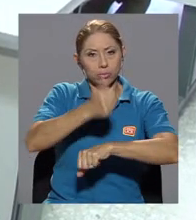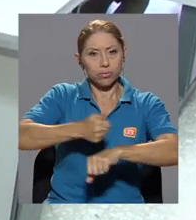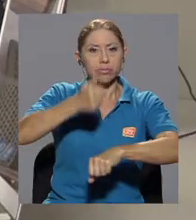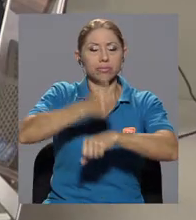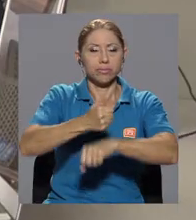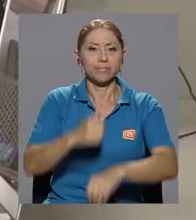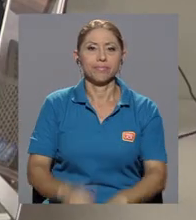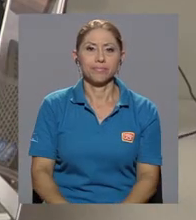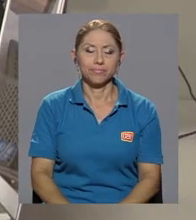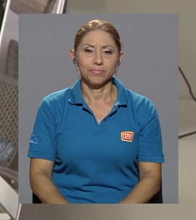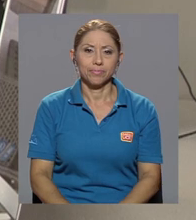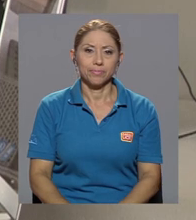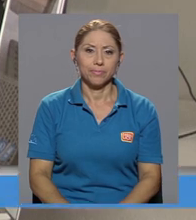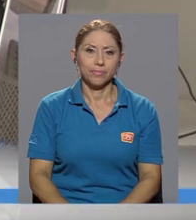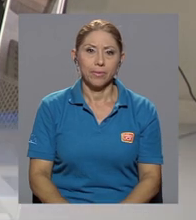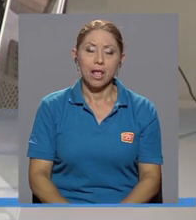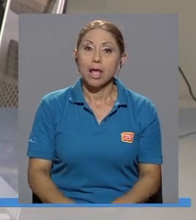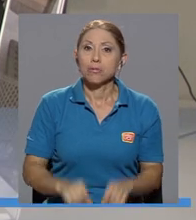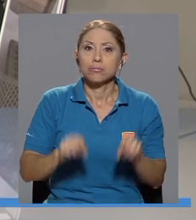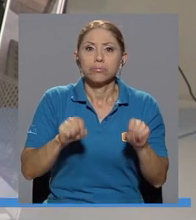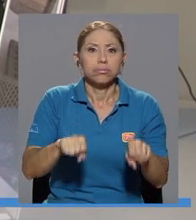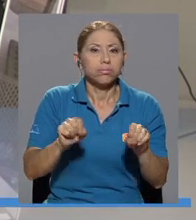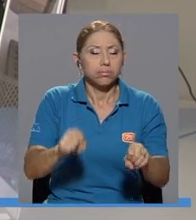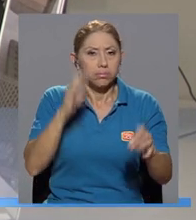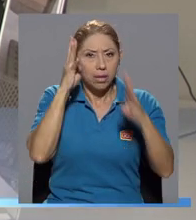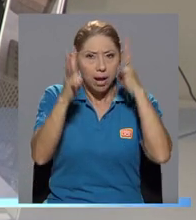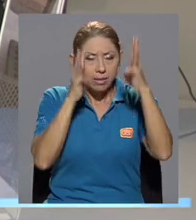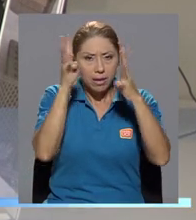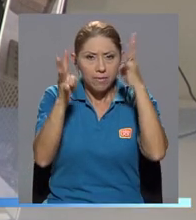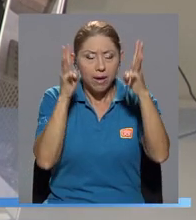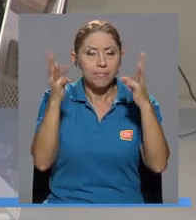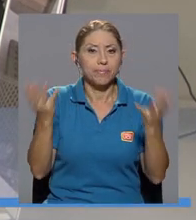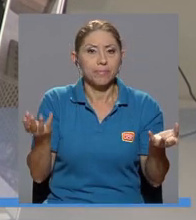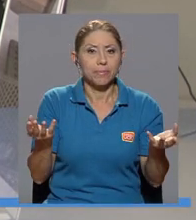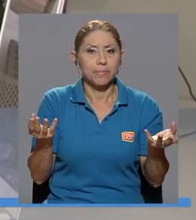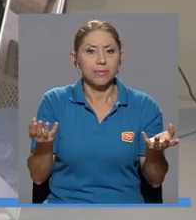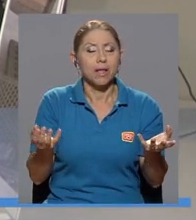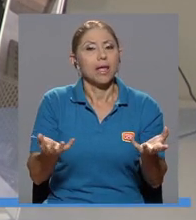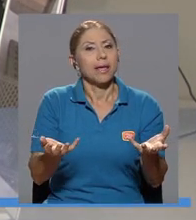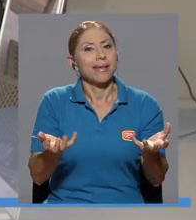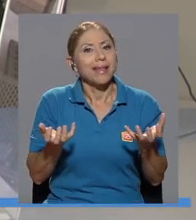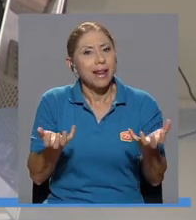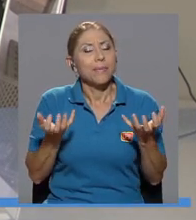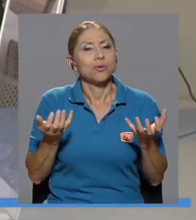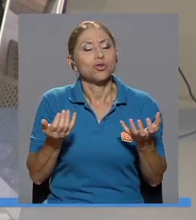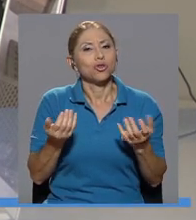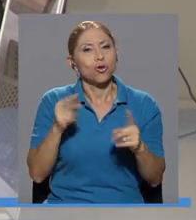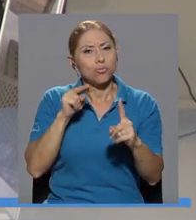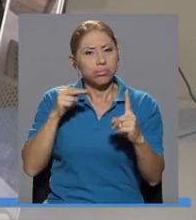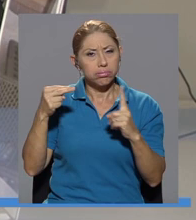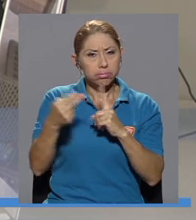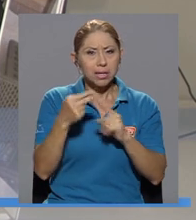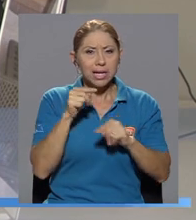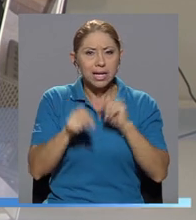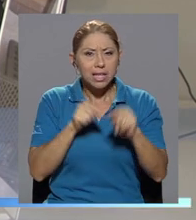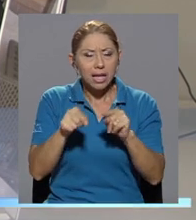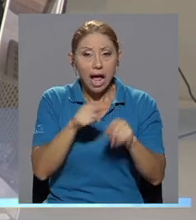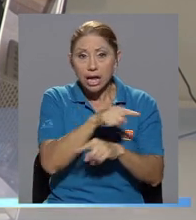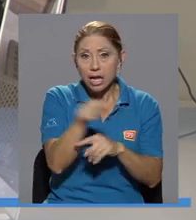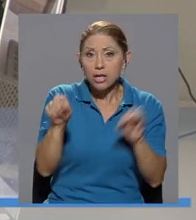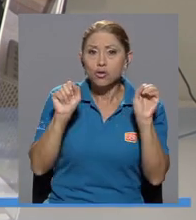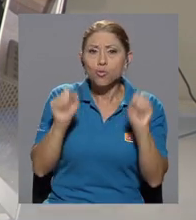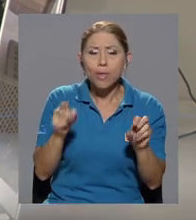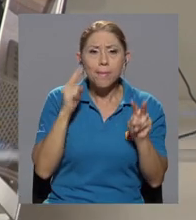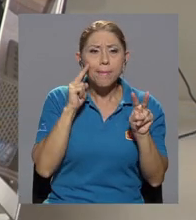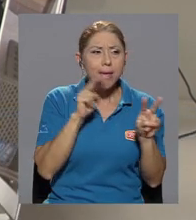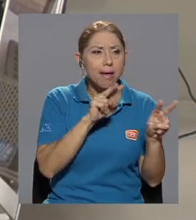Tienen una gran capacidad creativa, pretendemos que tengan una mirada crítica que les permita observar el